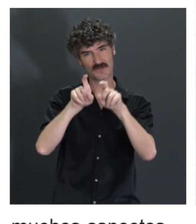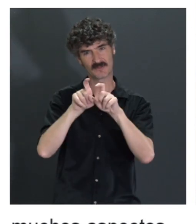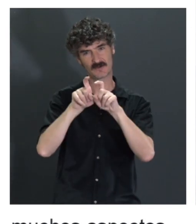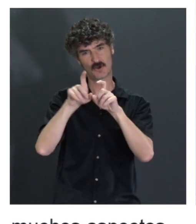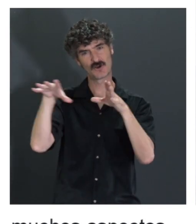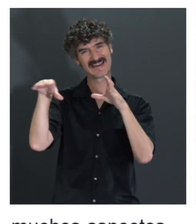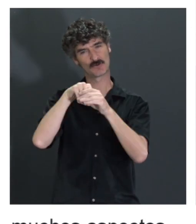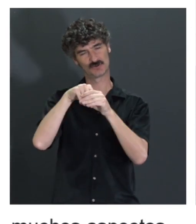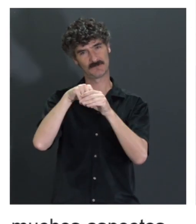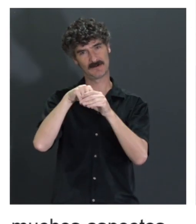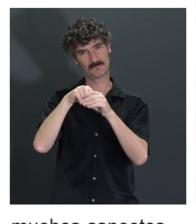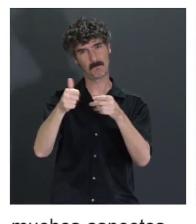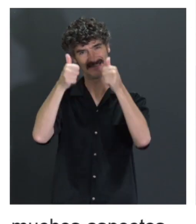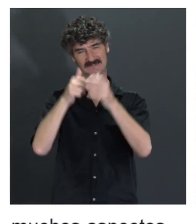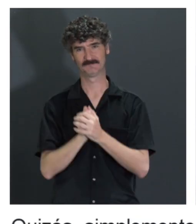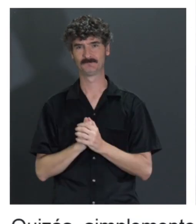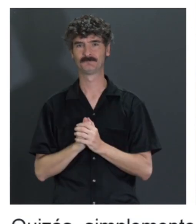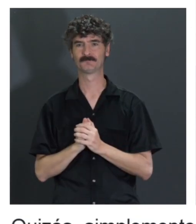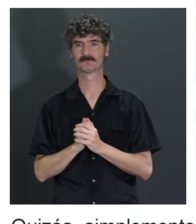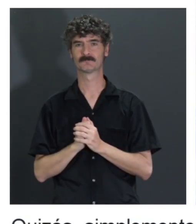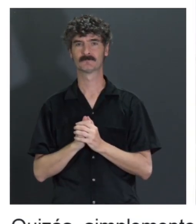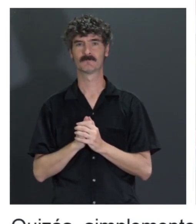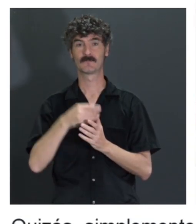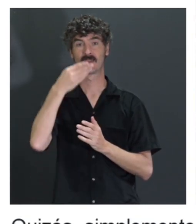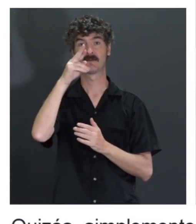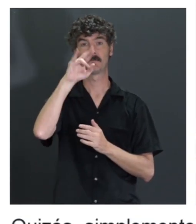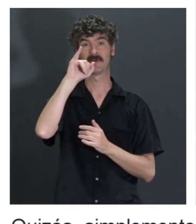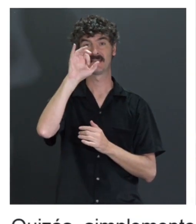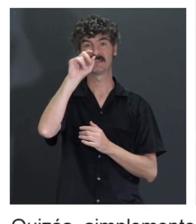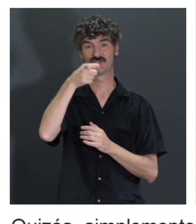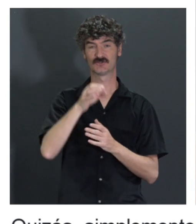inclusiva yo creo. Muy bien. ¿Y tú, Breiso?